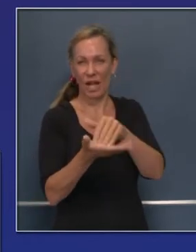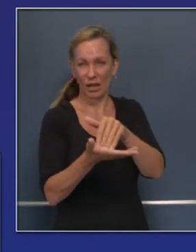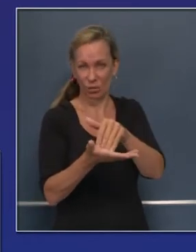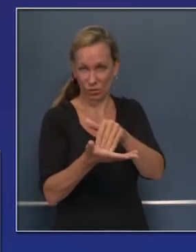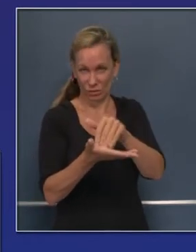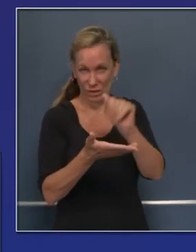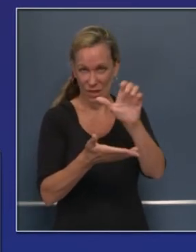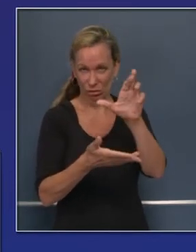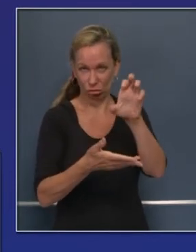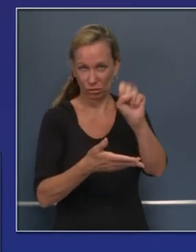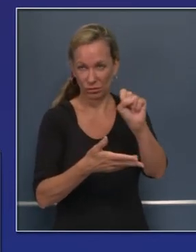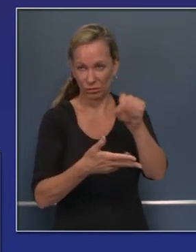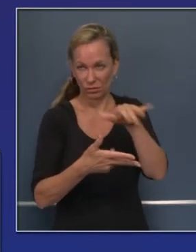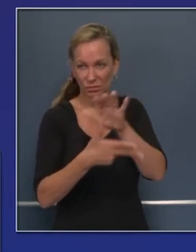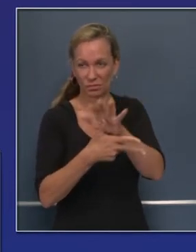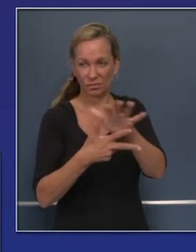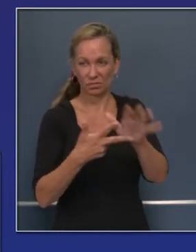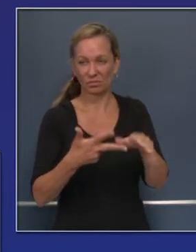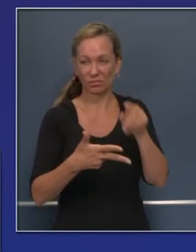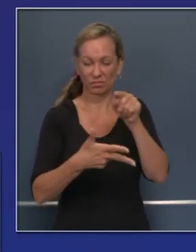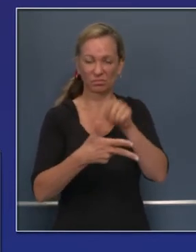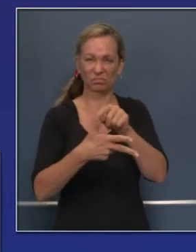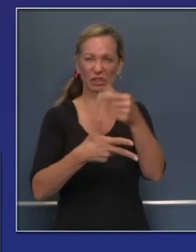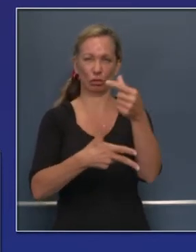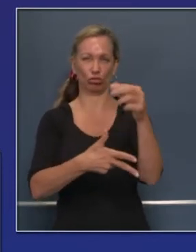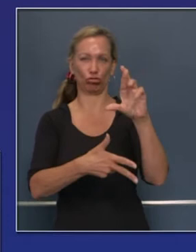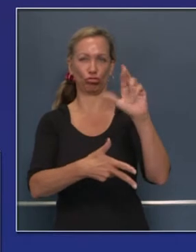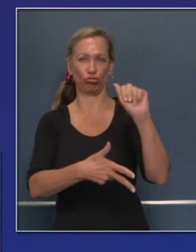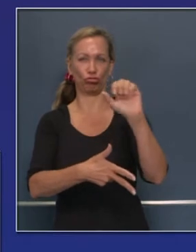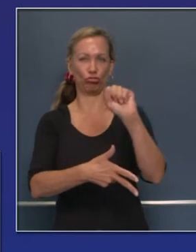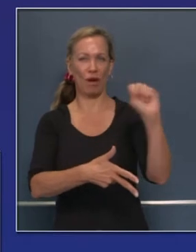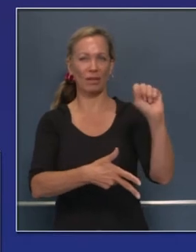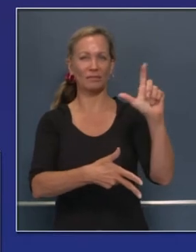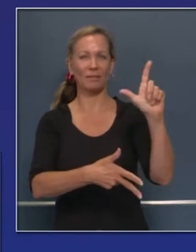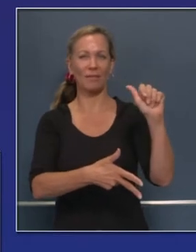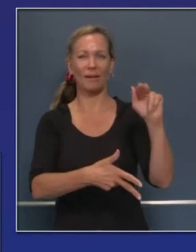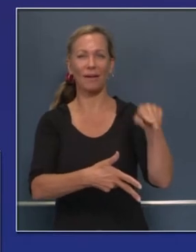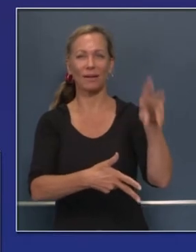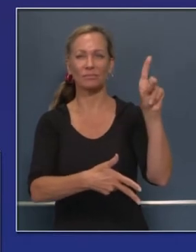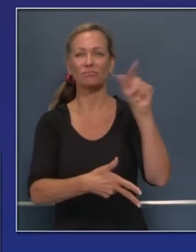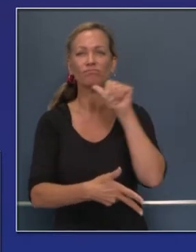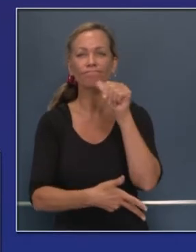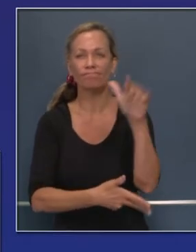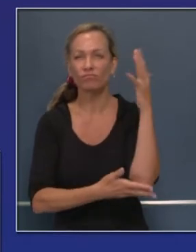También ese particularmente de maleza, 11% contenido.